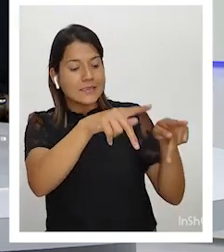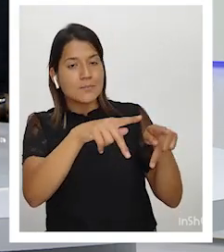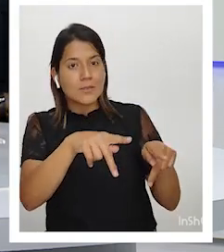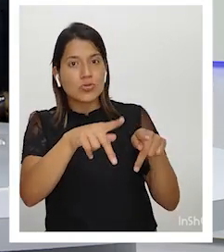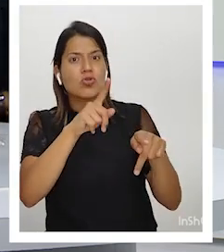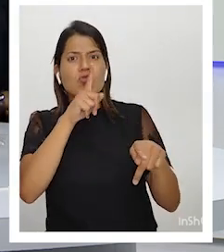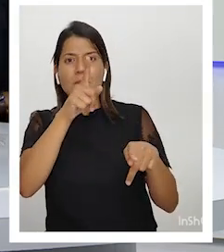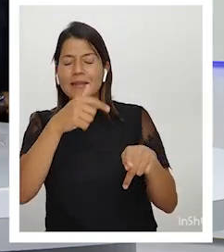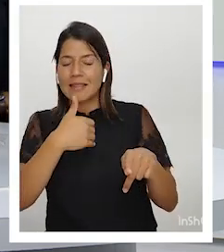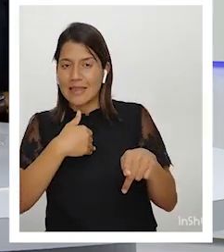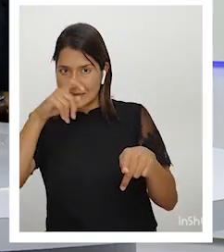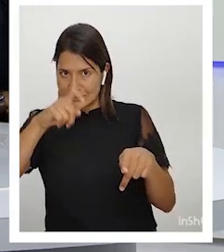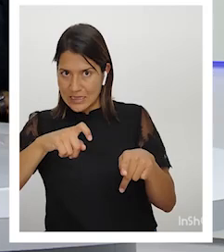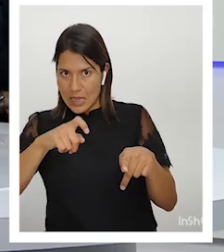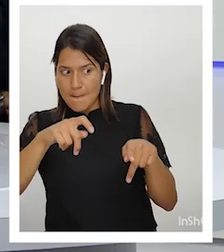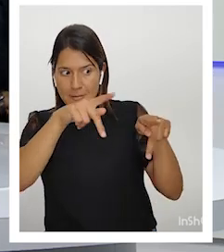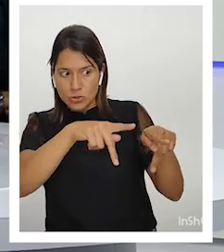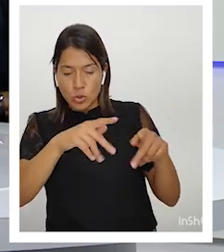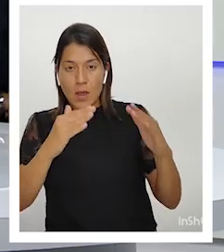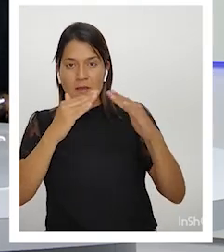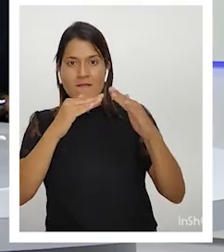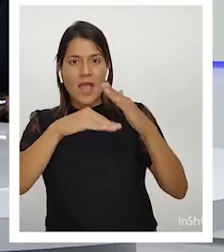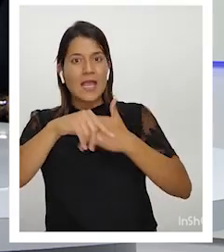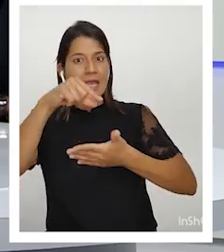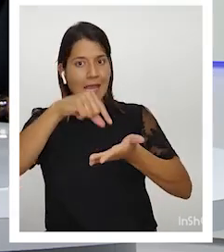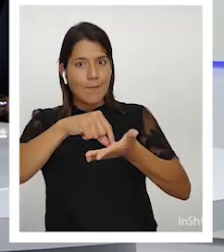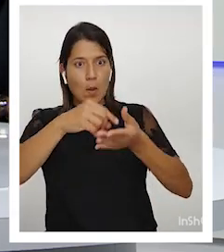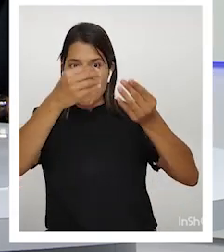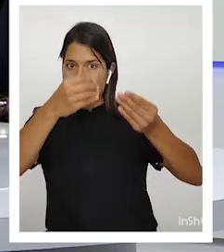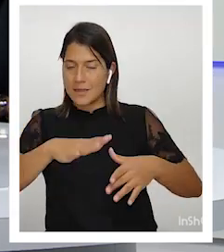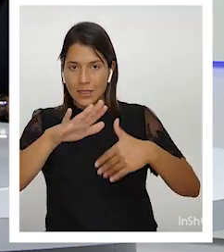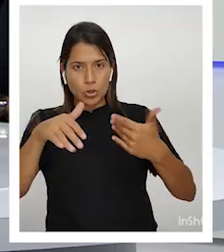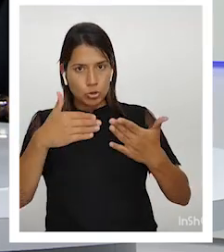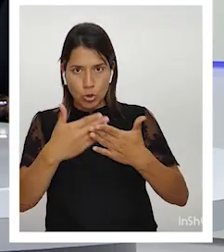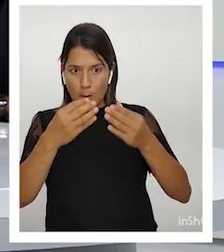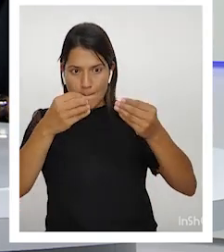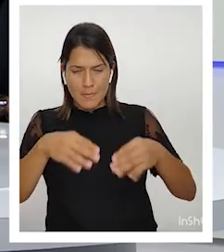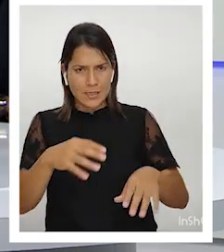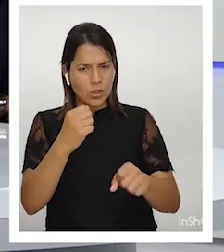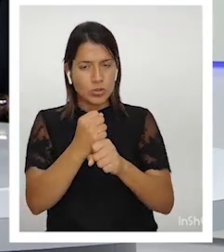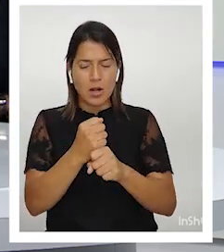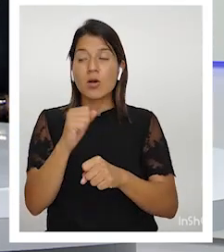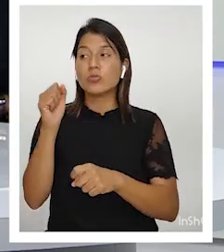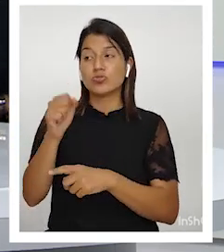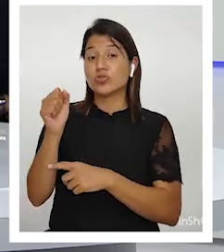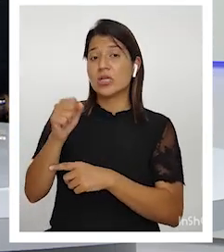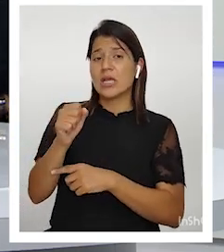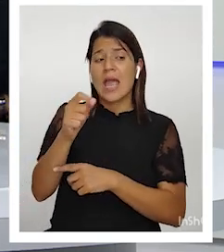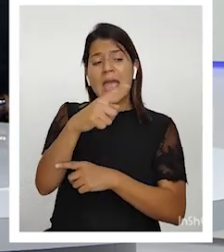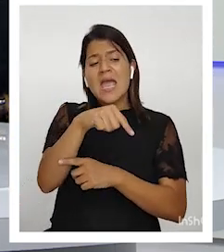perdido todo. Sí, había perdido todo. Incluso, algunos de ellos se habían estado en una invasión,